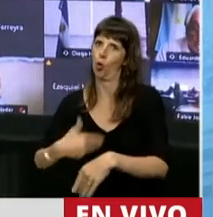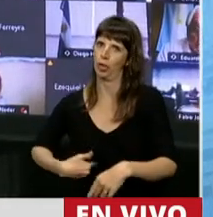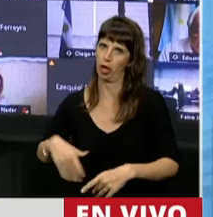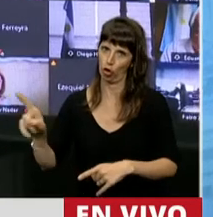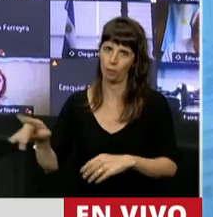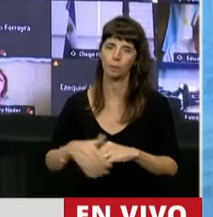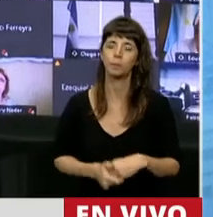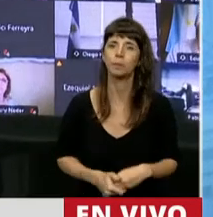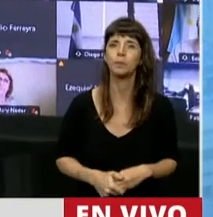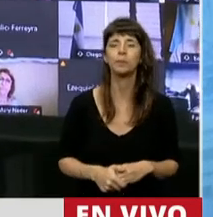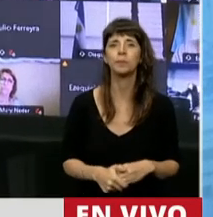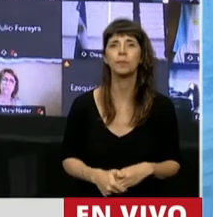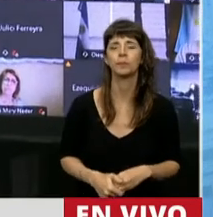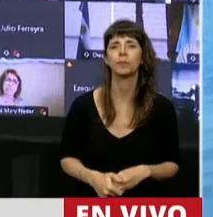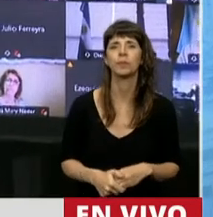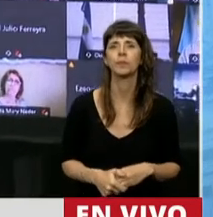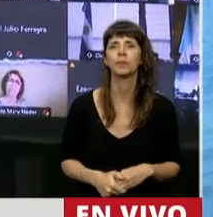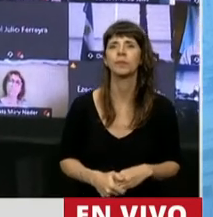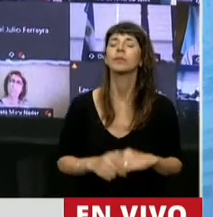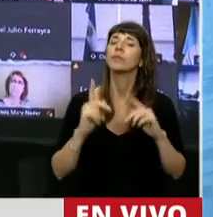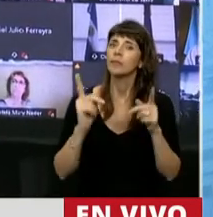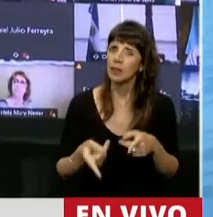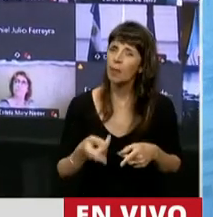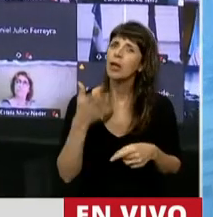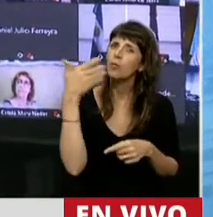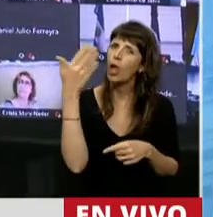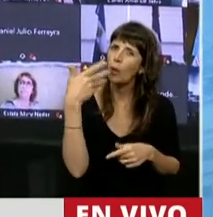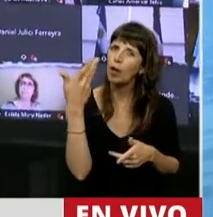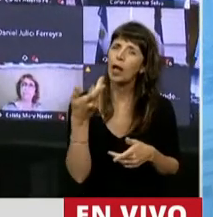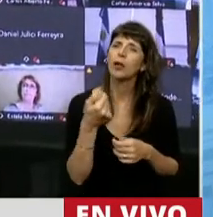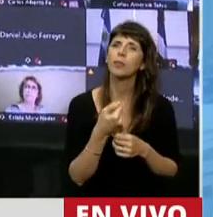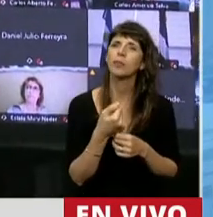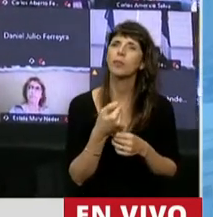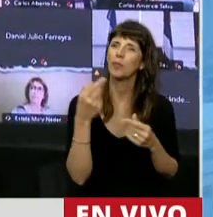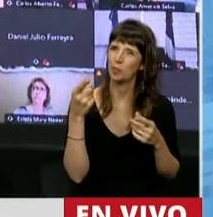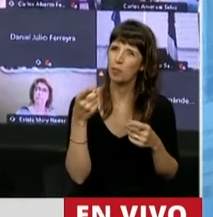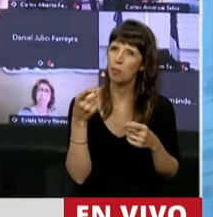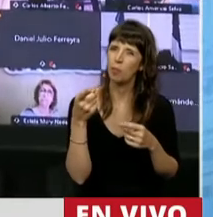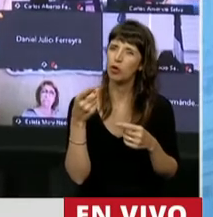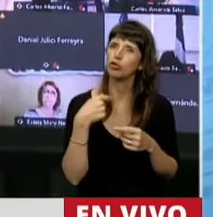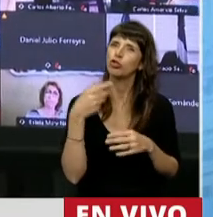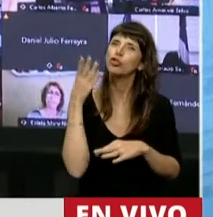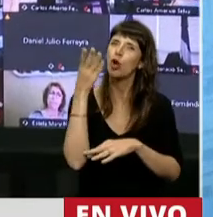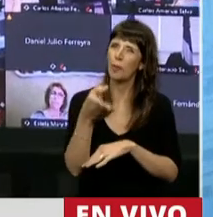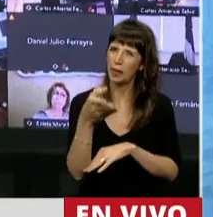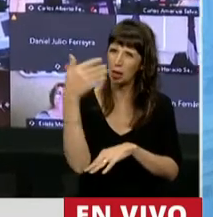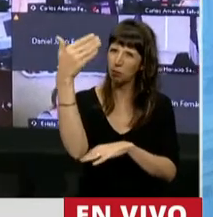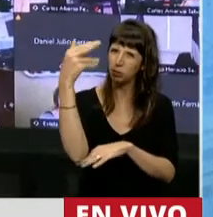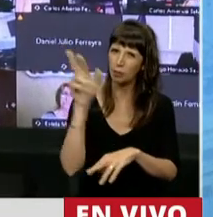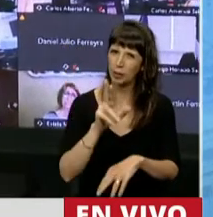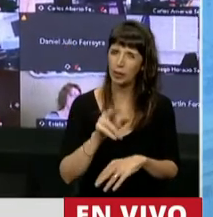Por otro lado, me voy a referir a la cuestión por la cual había pedido la moción de